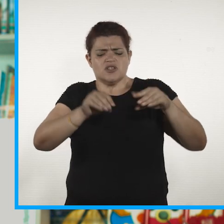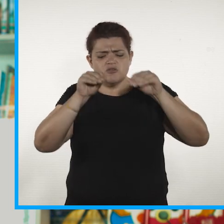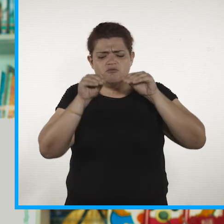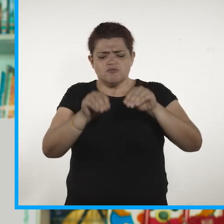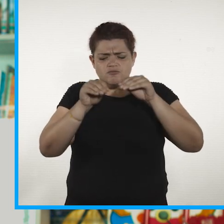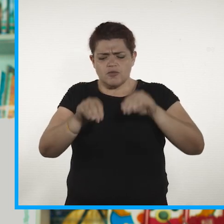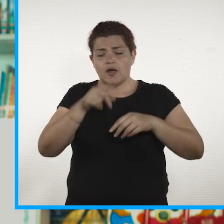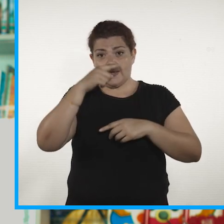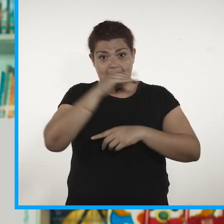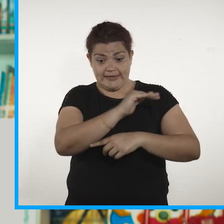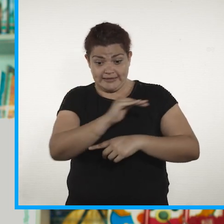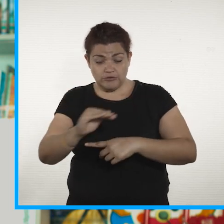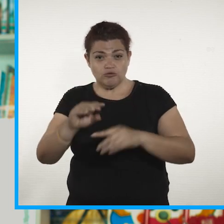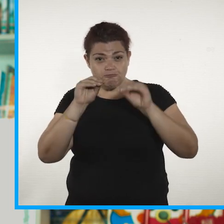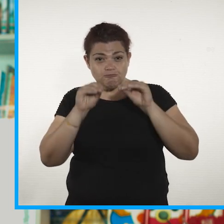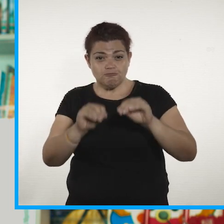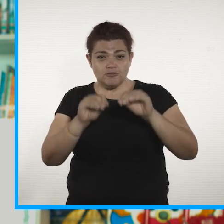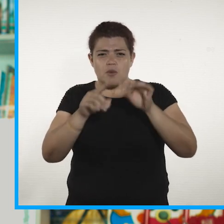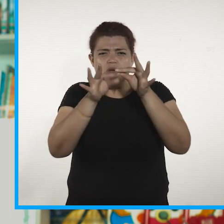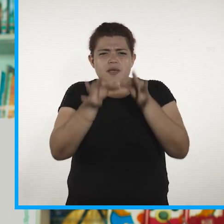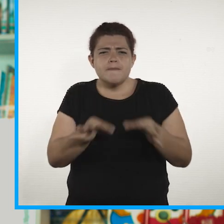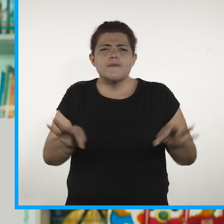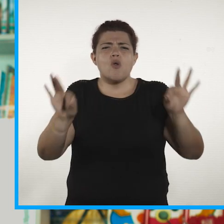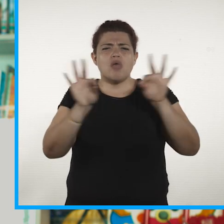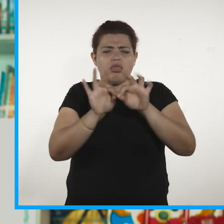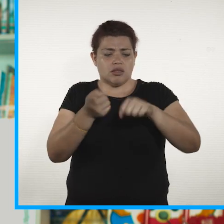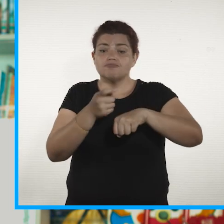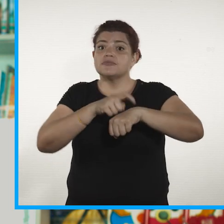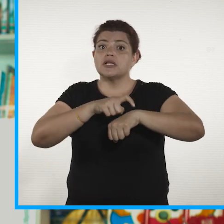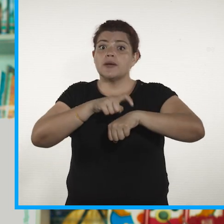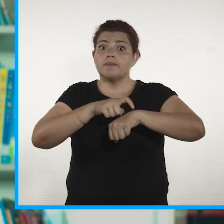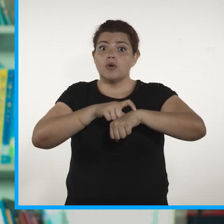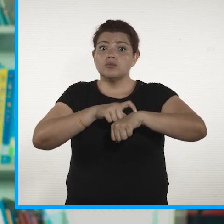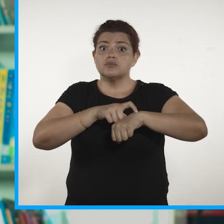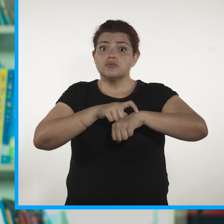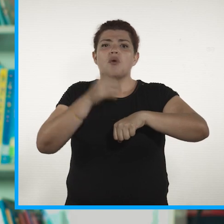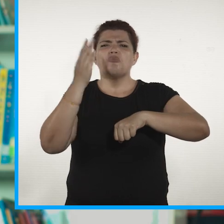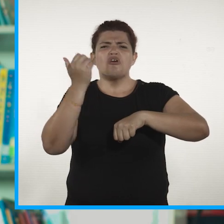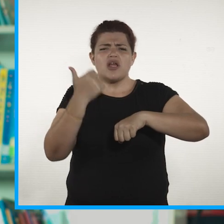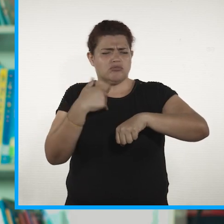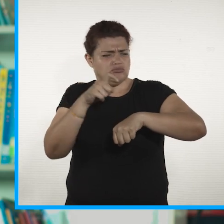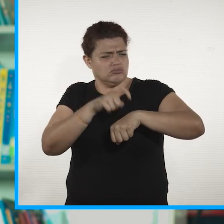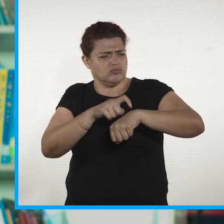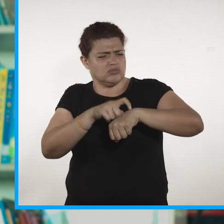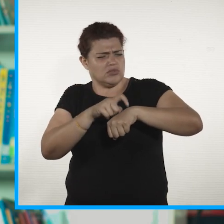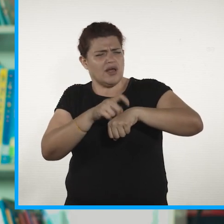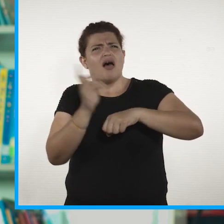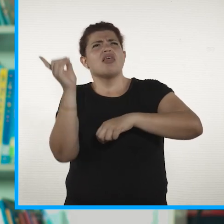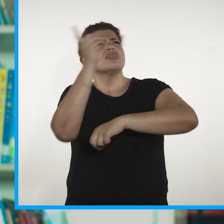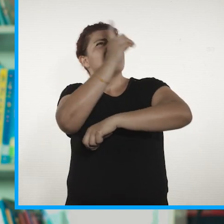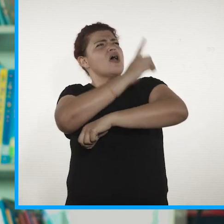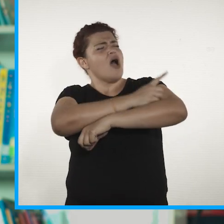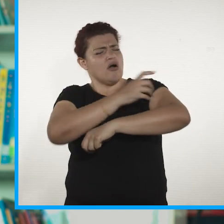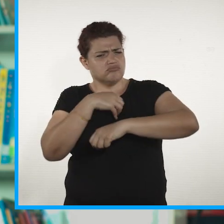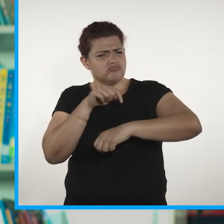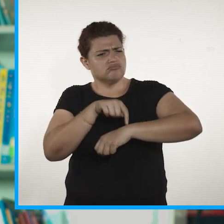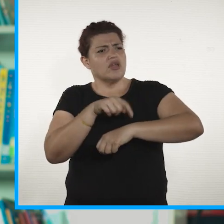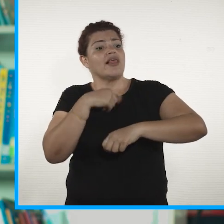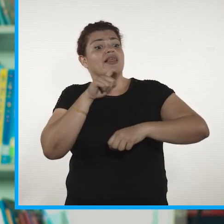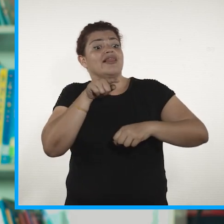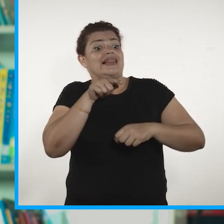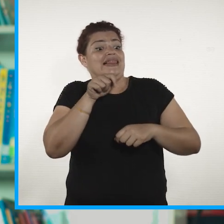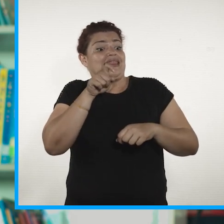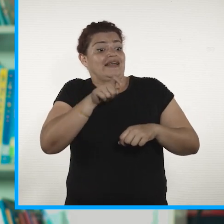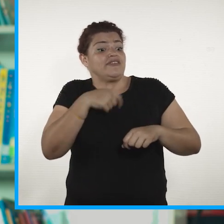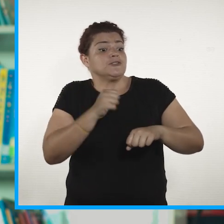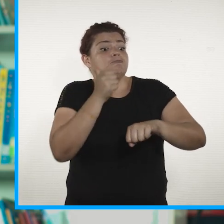enseñar a nuestros niños y niñas lo importante que es el tiempo. Por eso en cada momento del día debemos